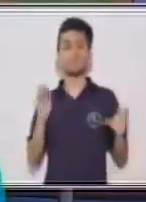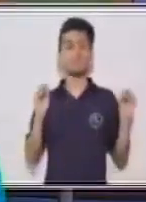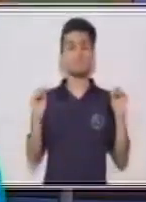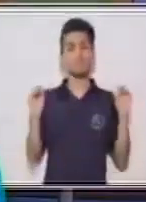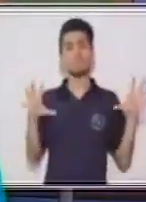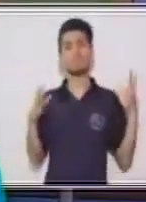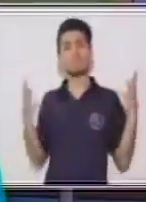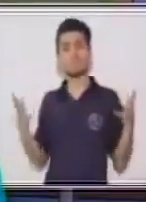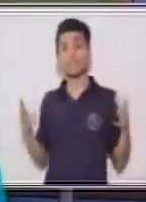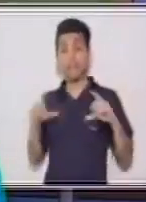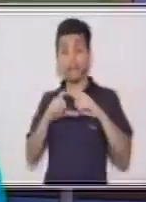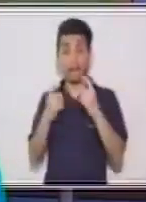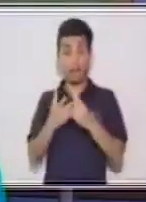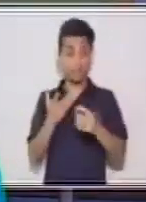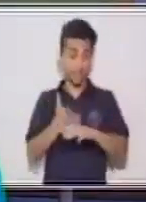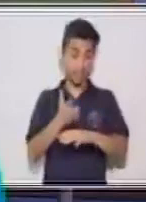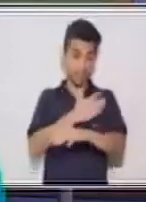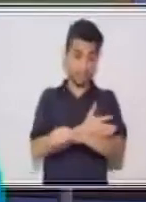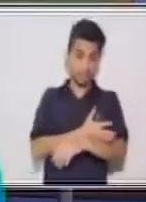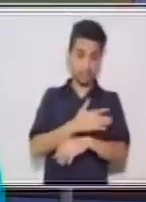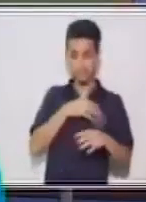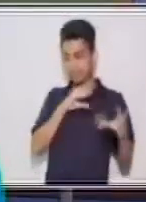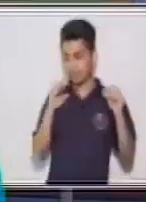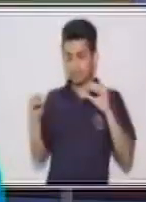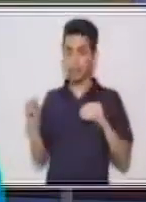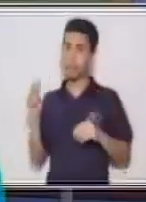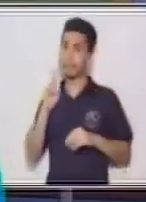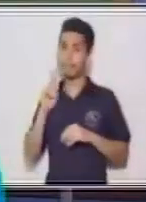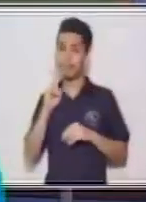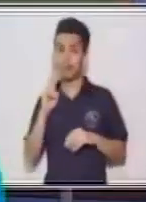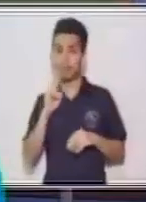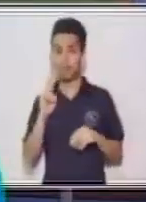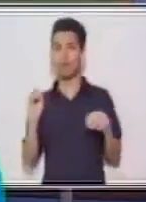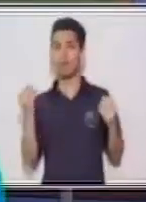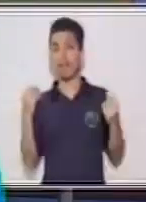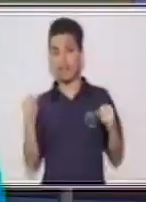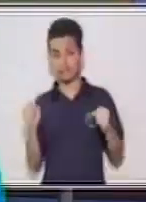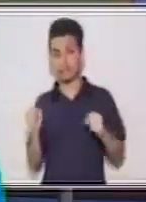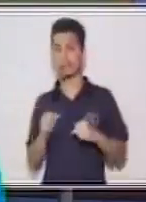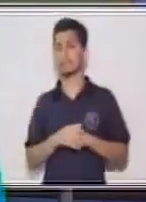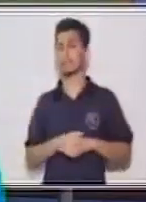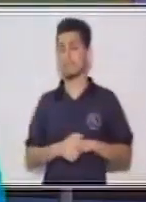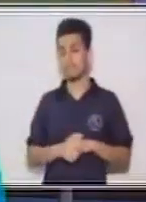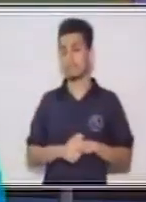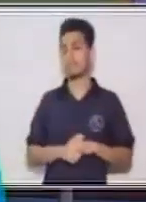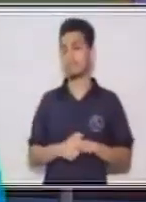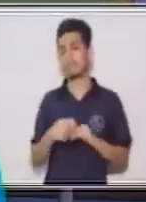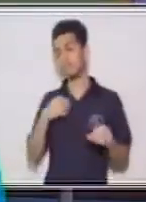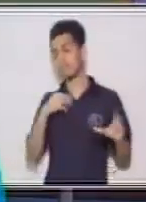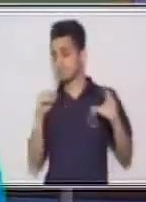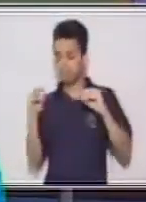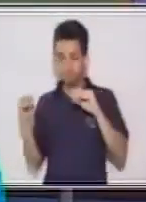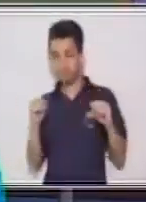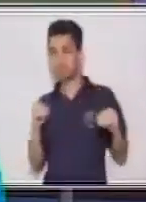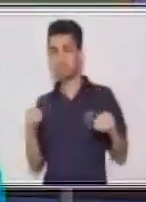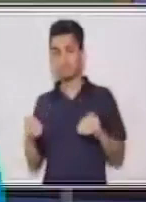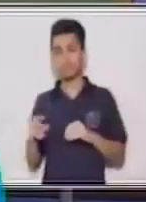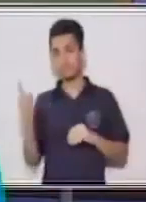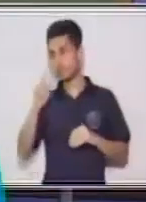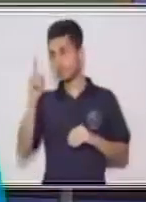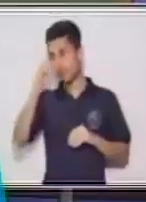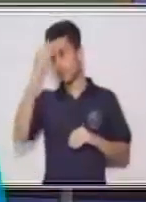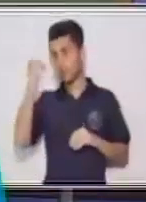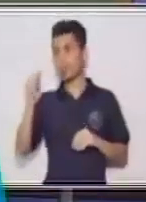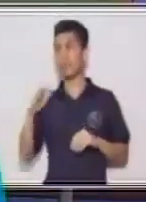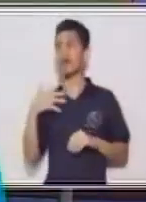En clases anteriores también hemos platicado sobre el verbo, que son las acciones que realiza el sujeto. Muy bien. Hemos platicado también, sin olvidarnos,